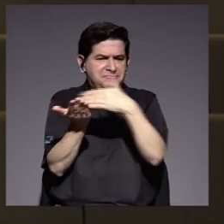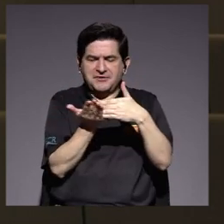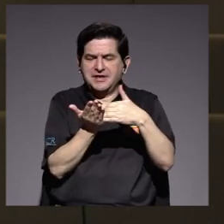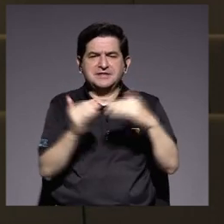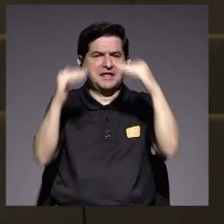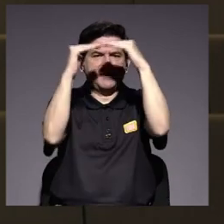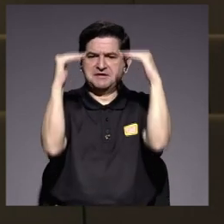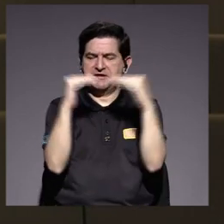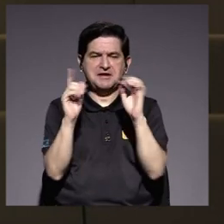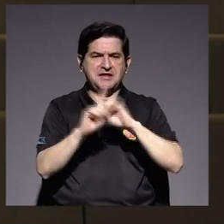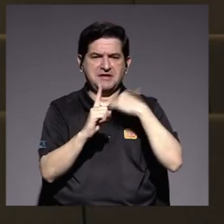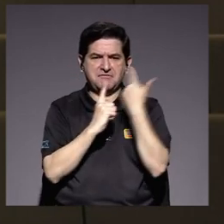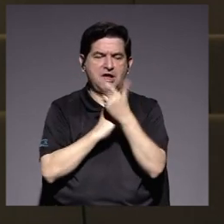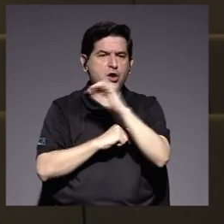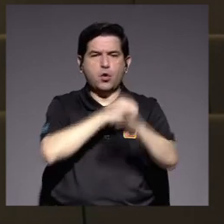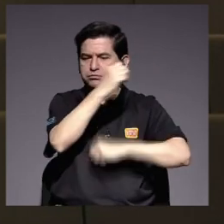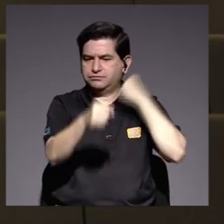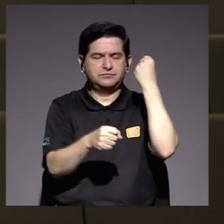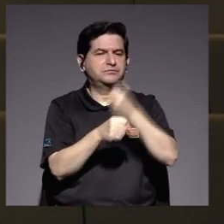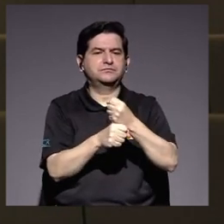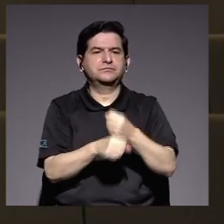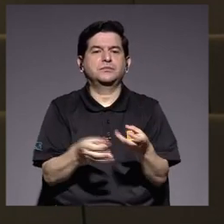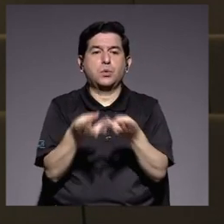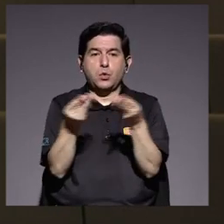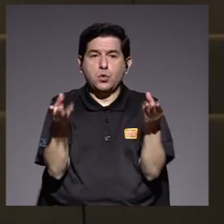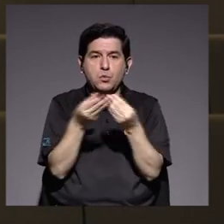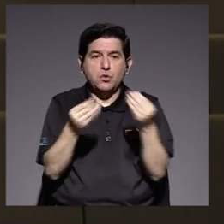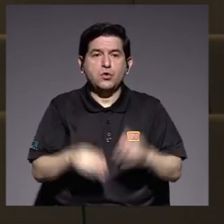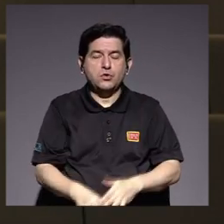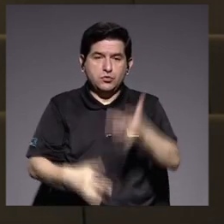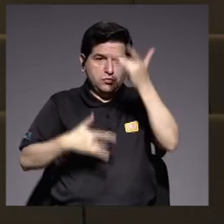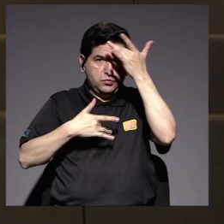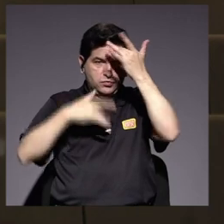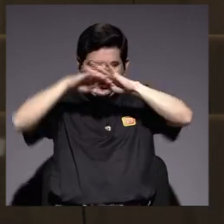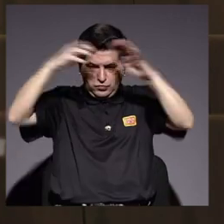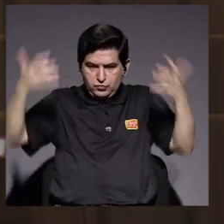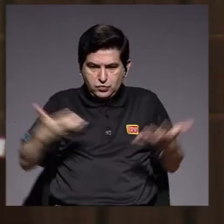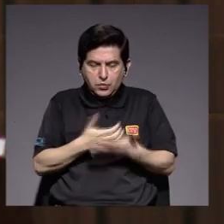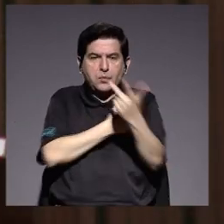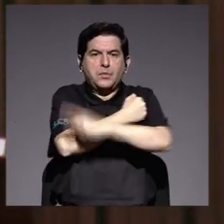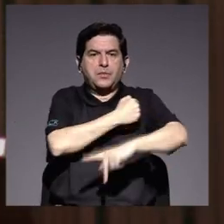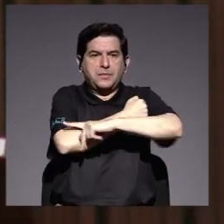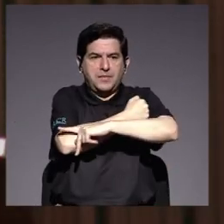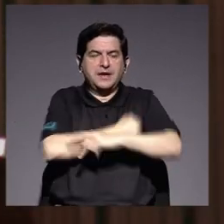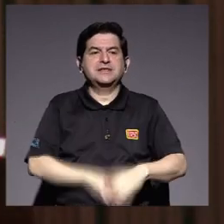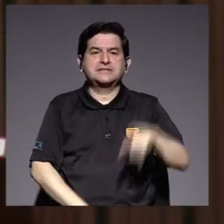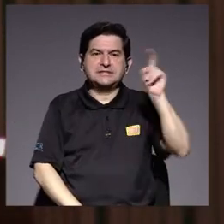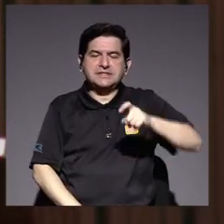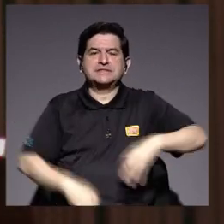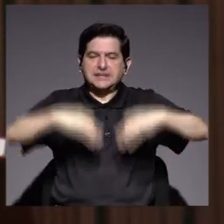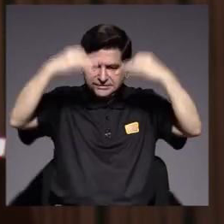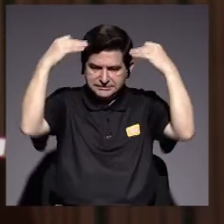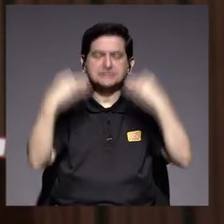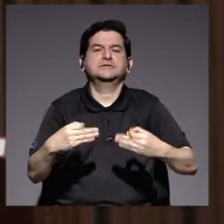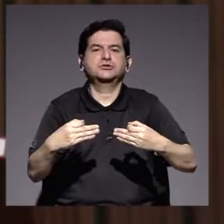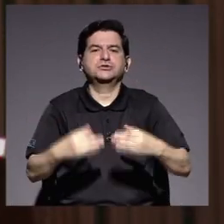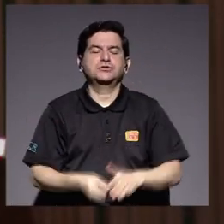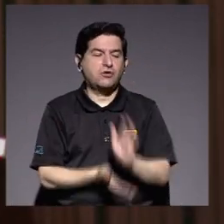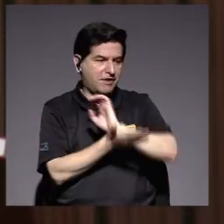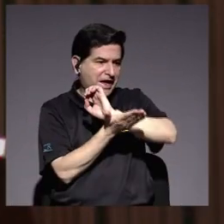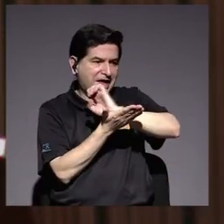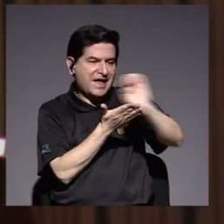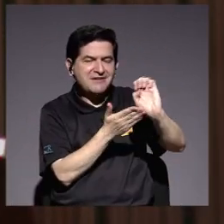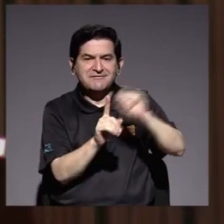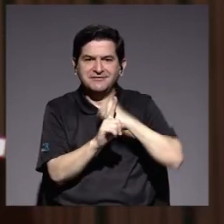estratos sociales o edades. Producto de esta pandemia, nuestro país ha tenido que tomar medidas para evitar